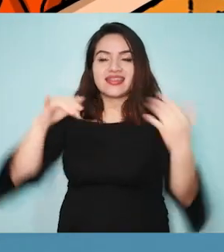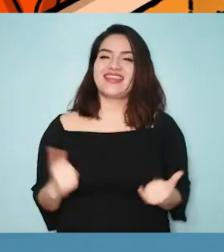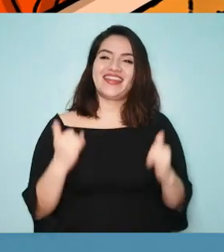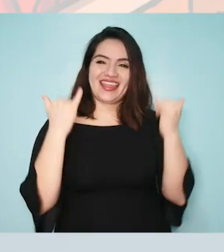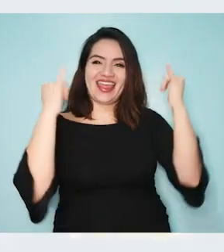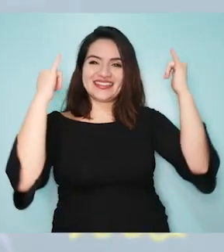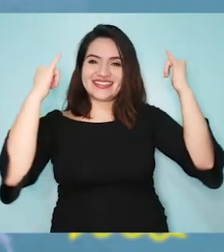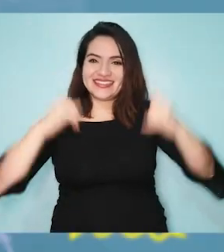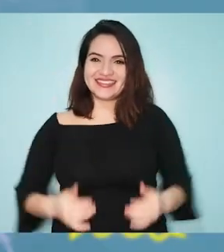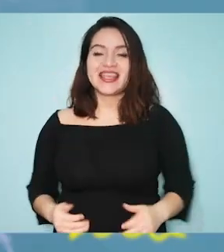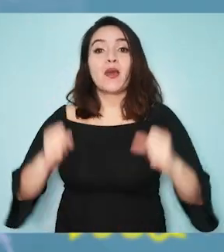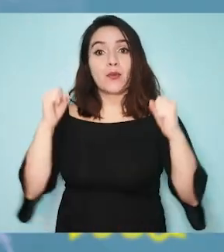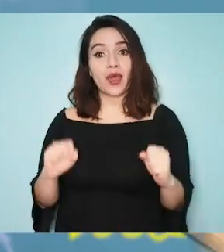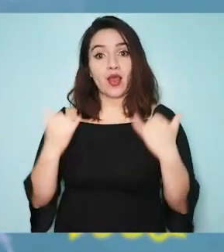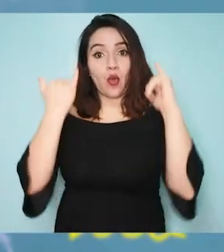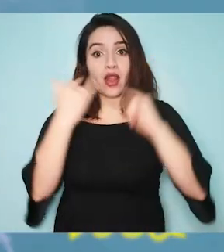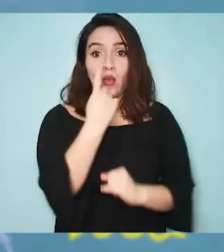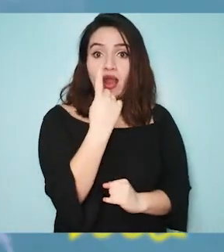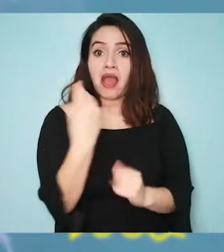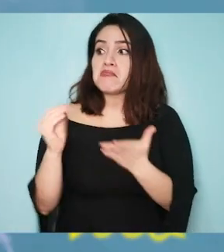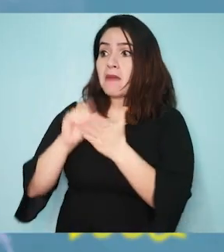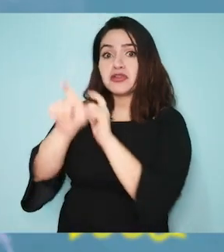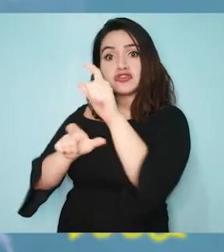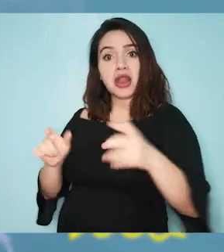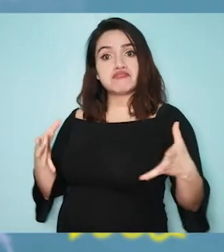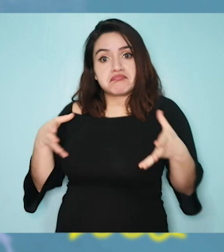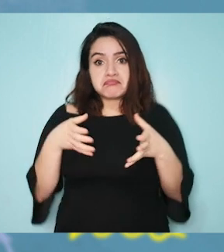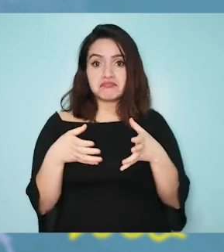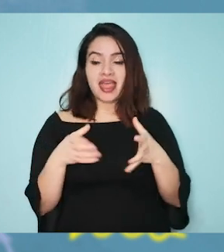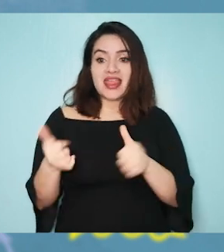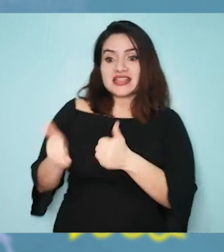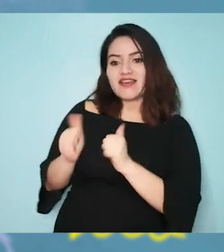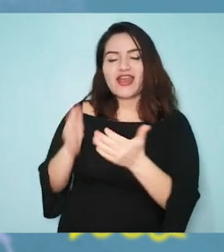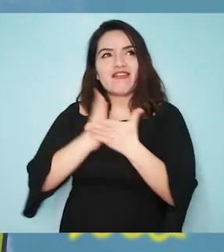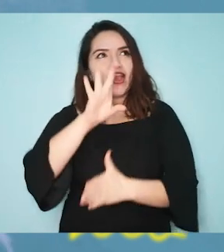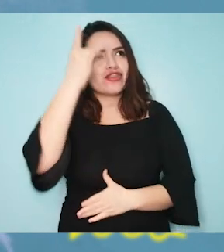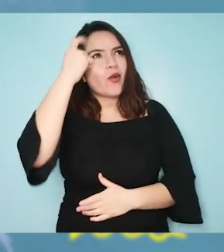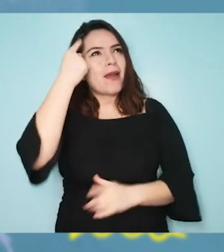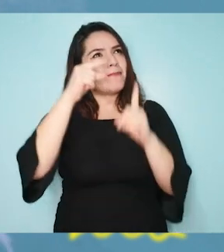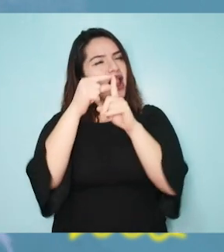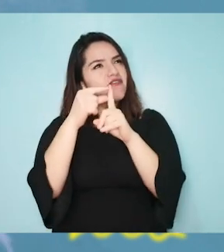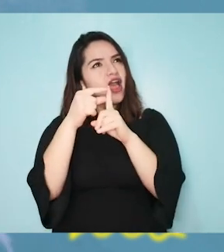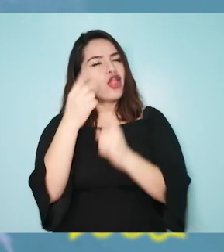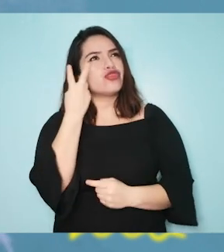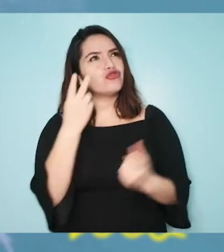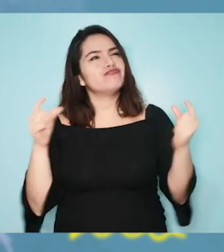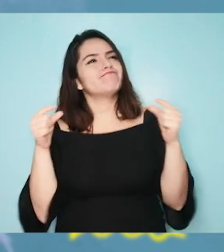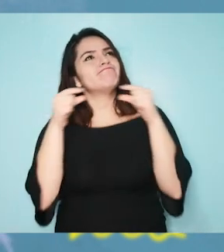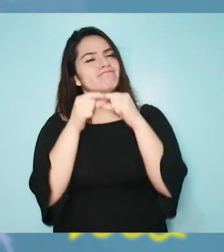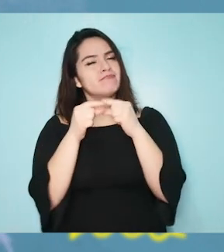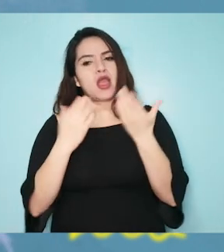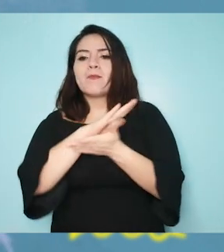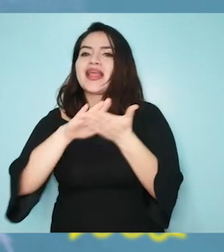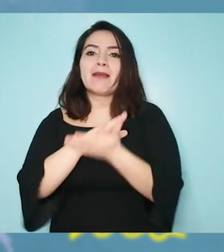divertidas! Se puede jugar con una o más personas. El desafiado debe encontrar una palabra que sea formada por dos palabras.